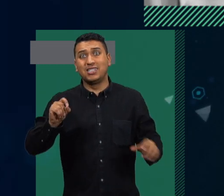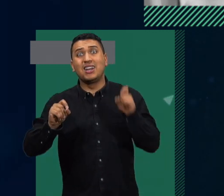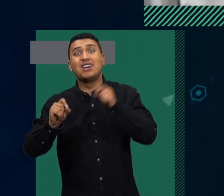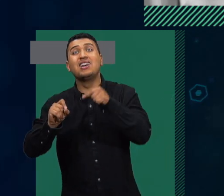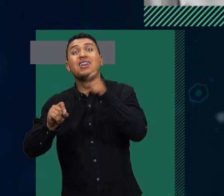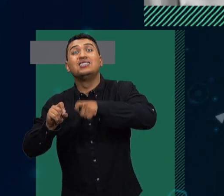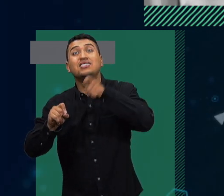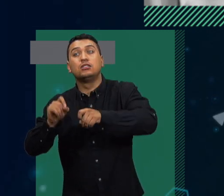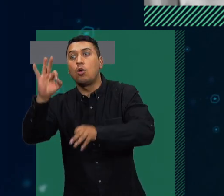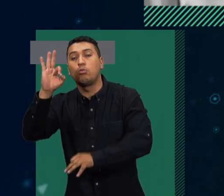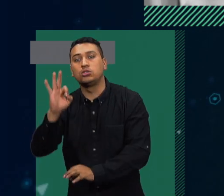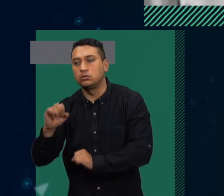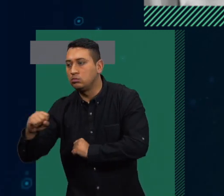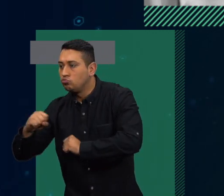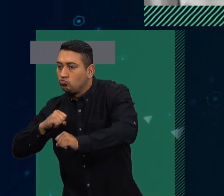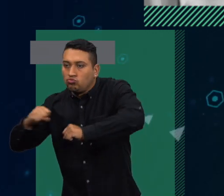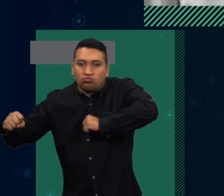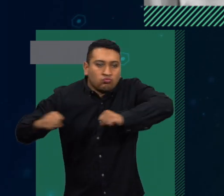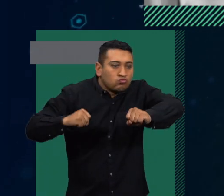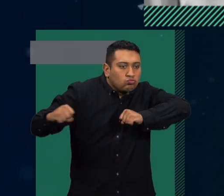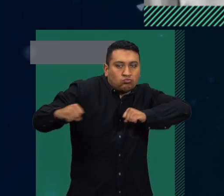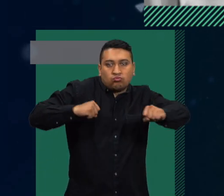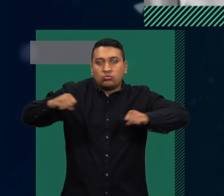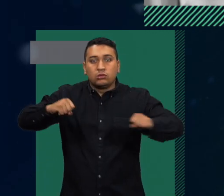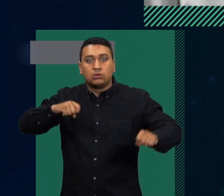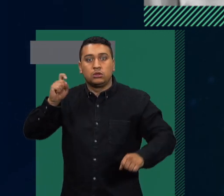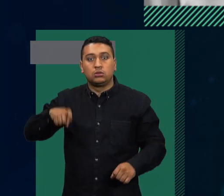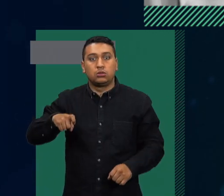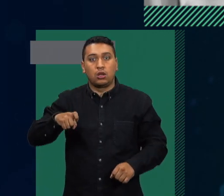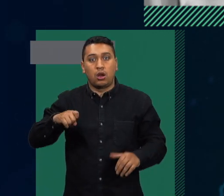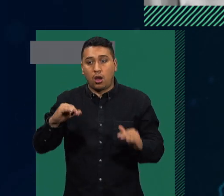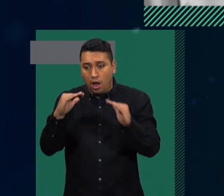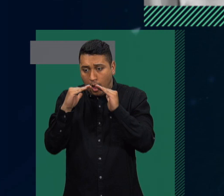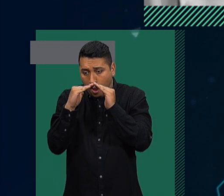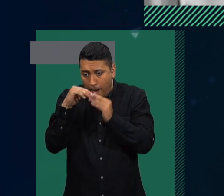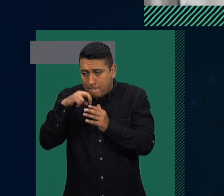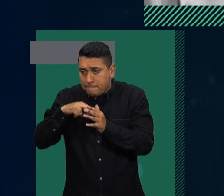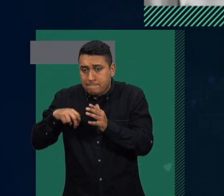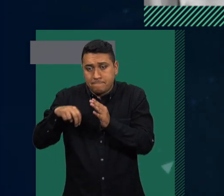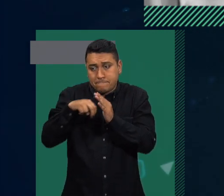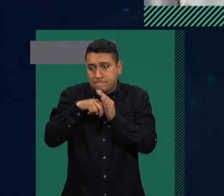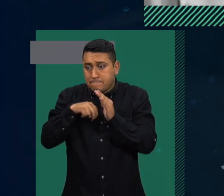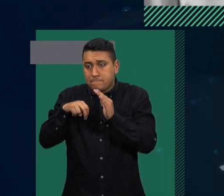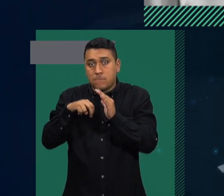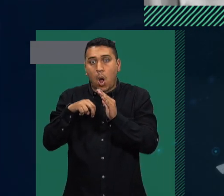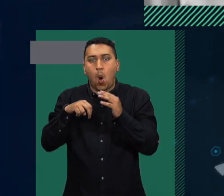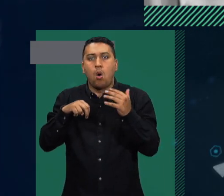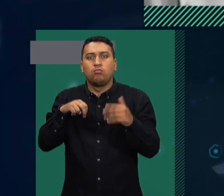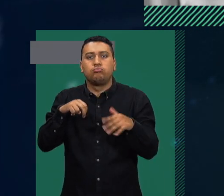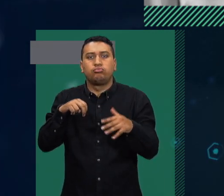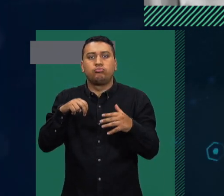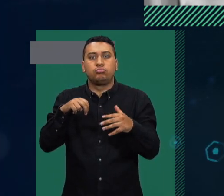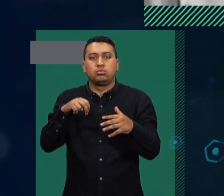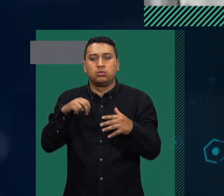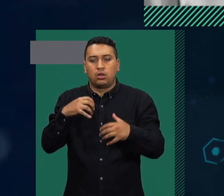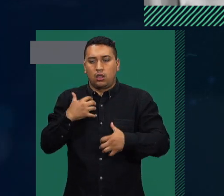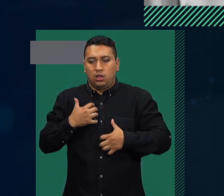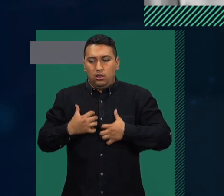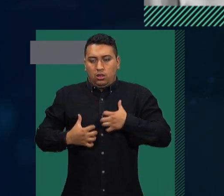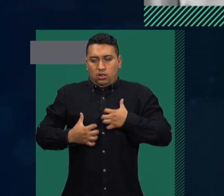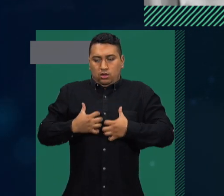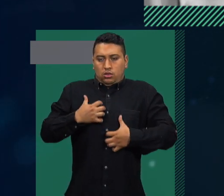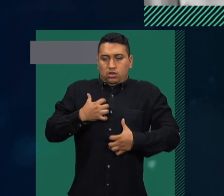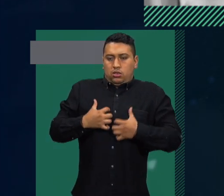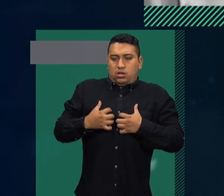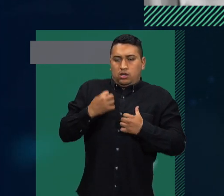manera que todos sabemos que se angustia, se deprime de la manera que todos sabemos que se deprime, se torna ansioso de la